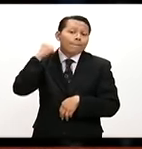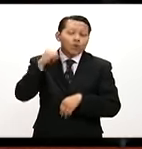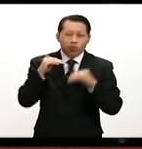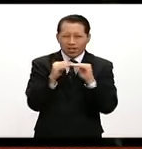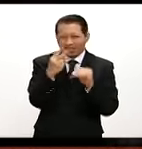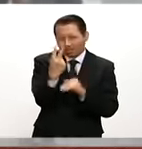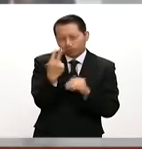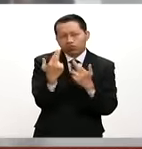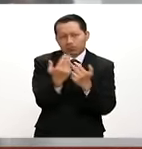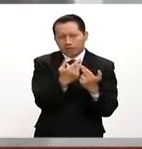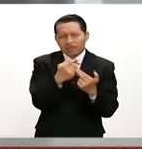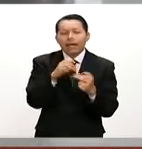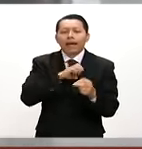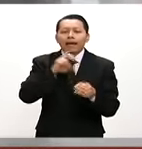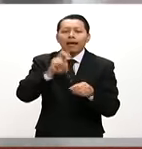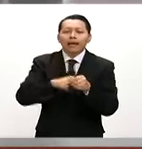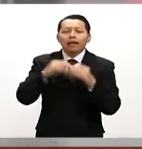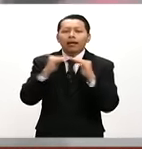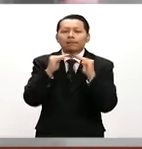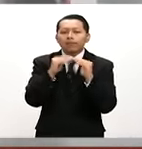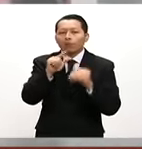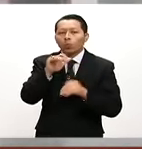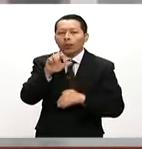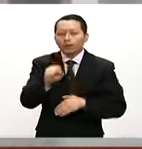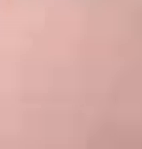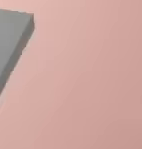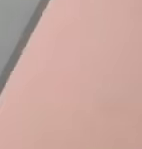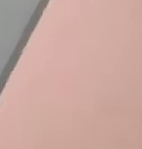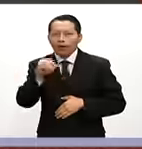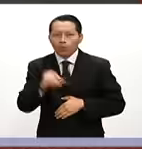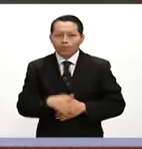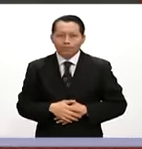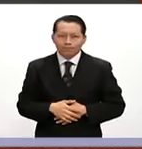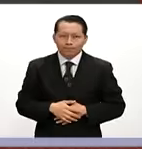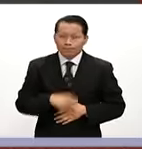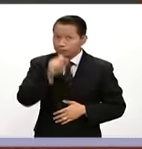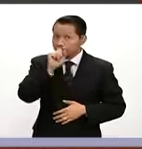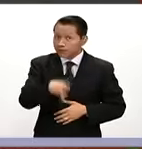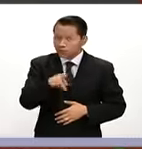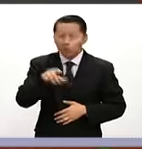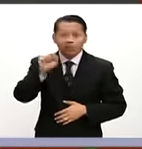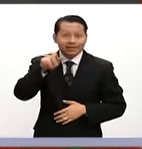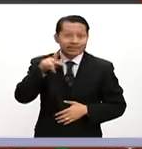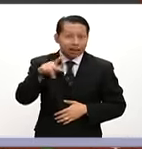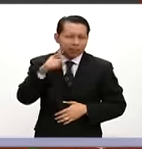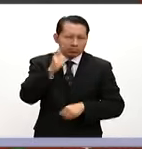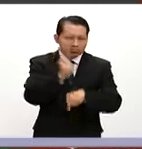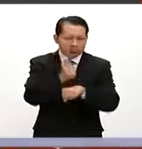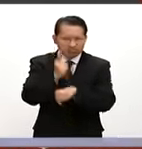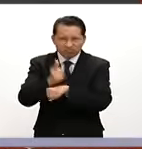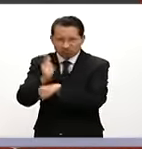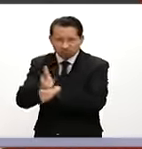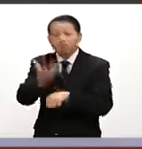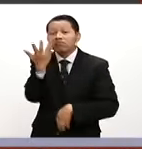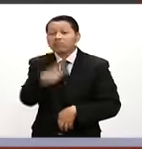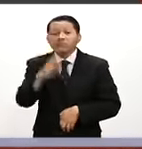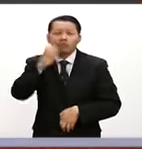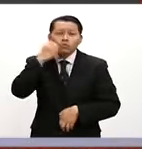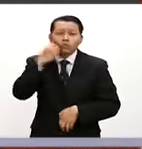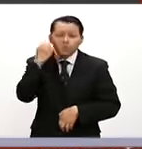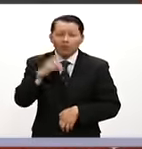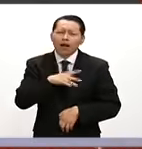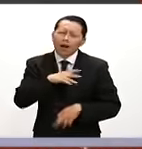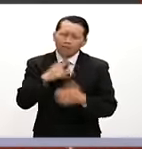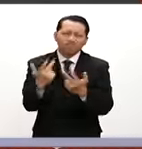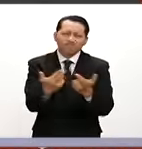unidad habitacional Luis Donaldo Colosio. Así es, y también la SEP identificó 10 escuelas que sufrieron daños por estas